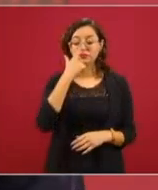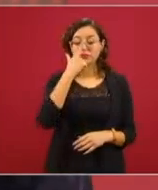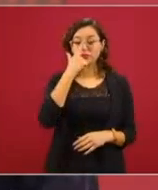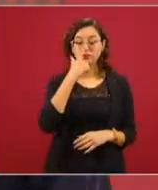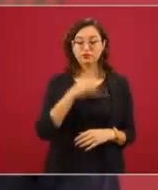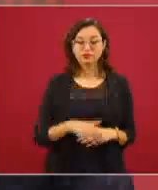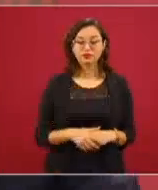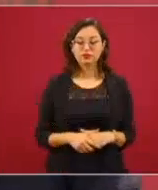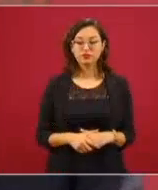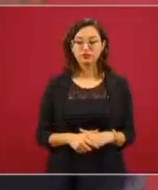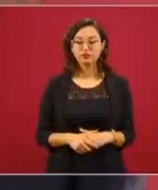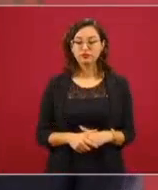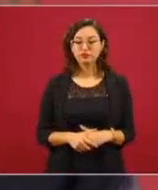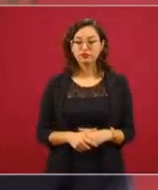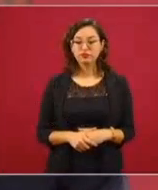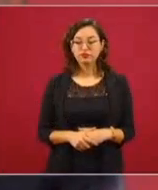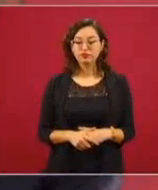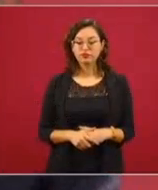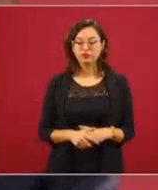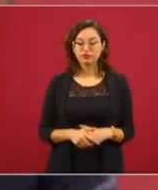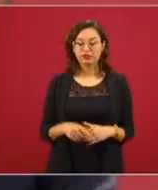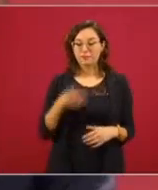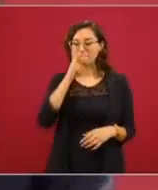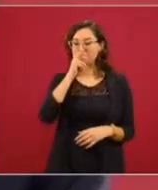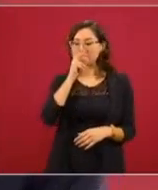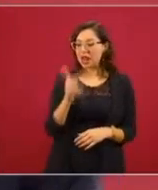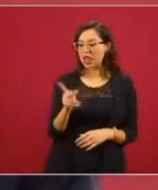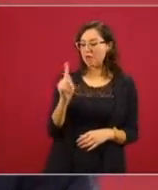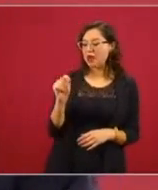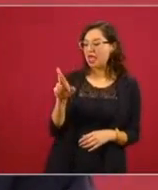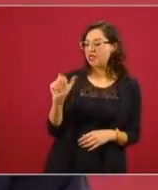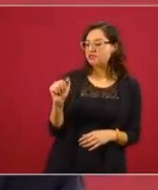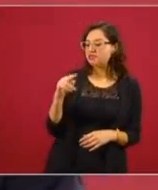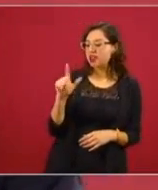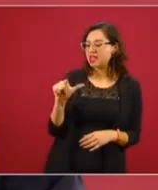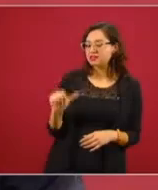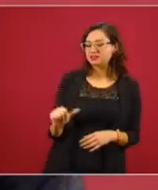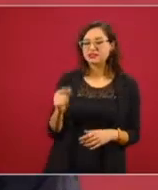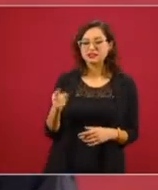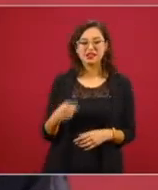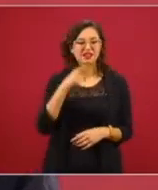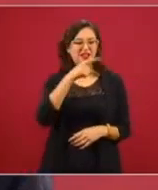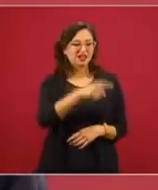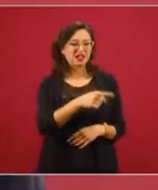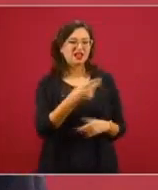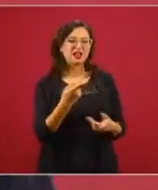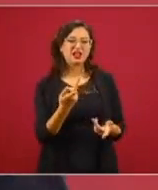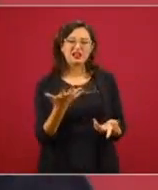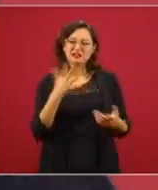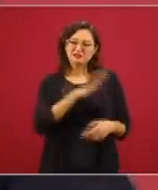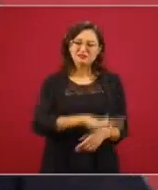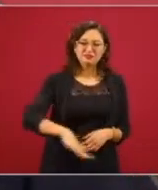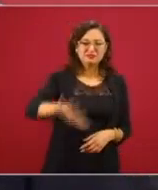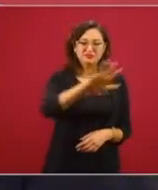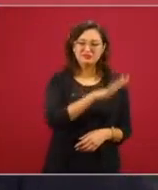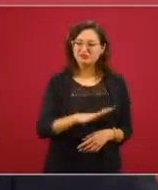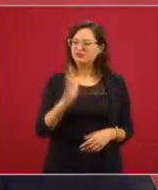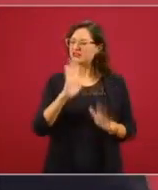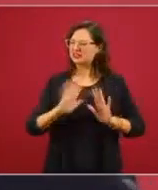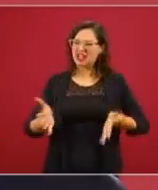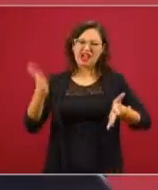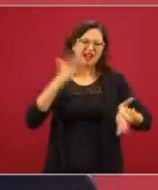Cuando dice de tranza me acordé de lo que decíamos antes, el pueblo se cansa de tanta pinche